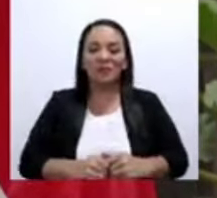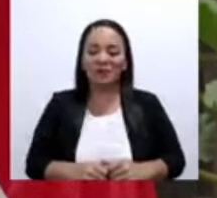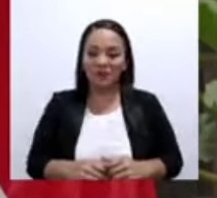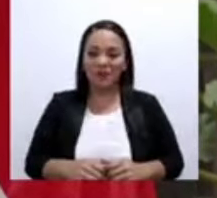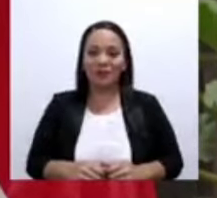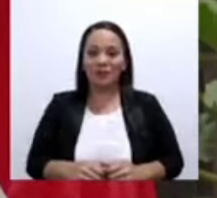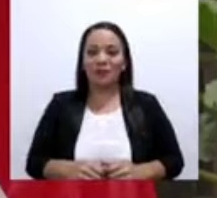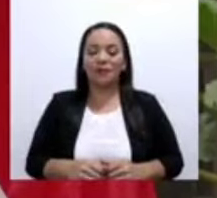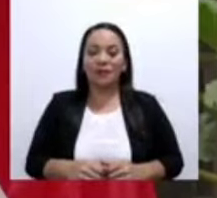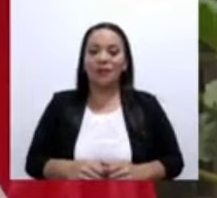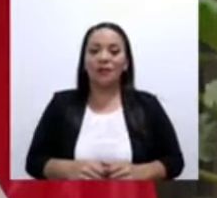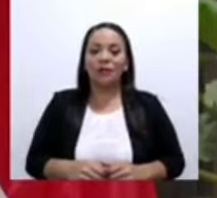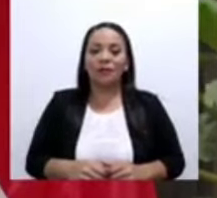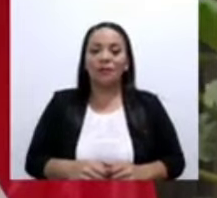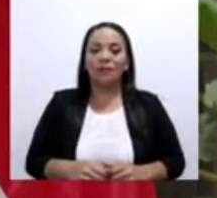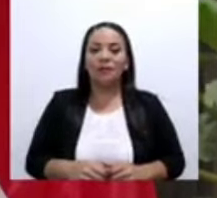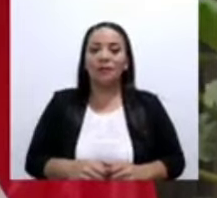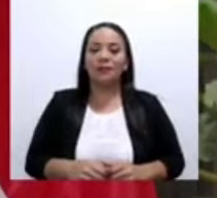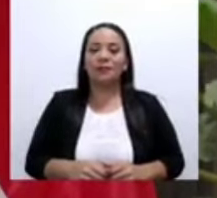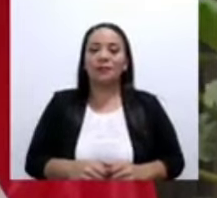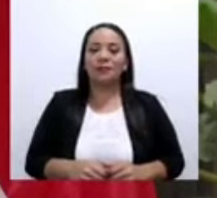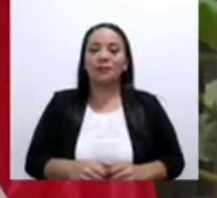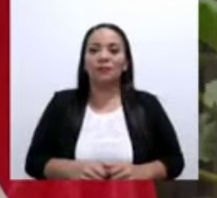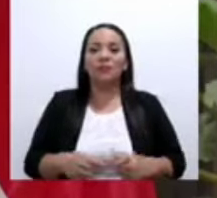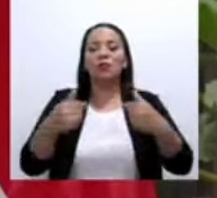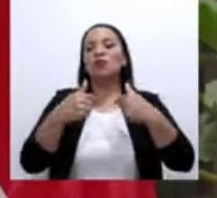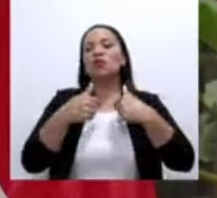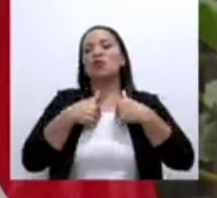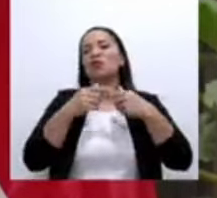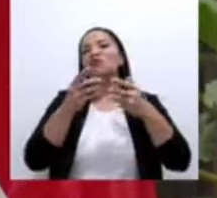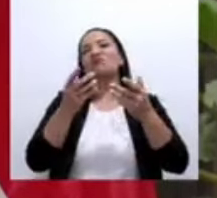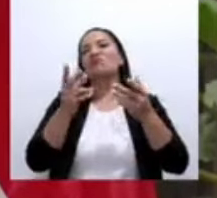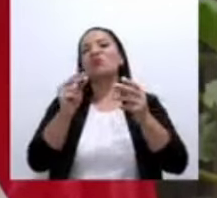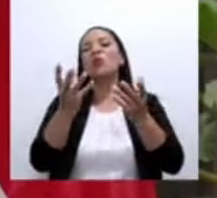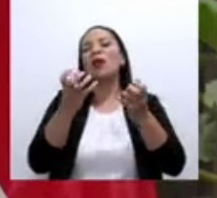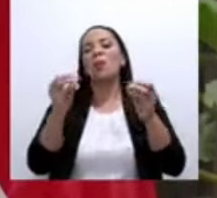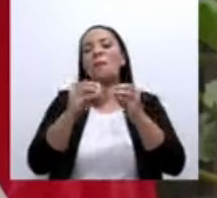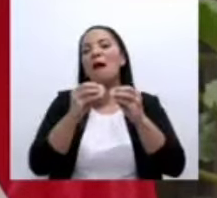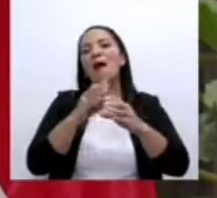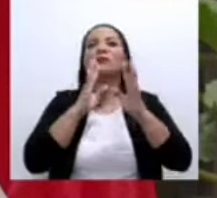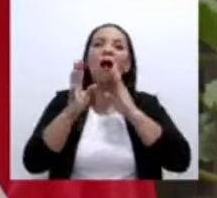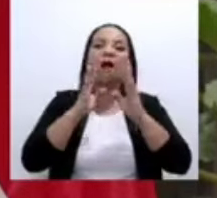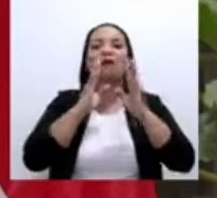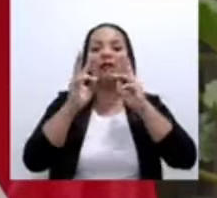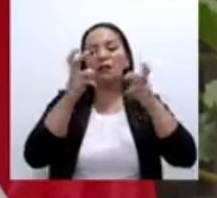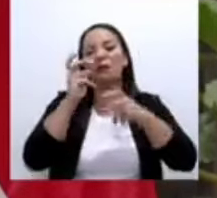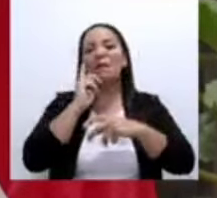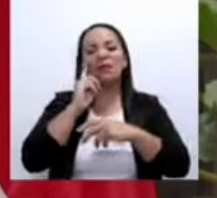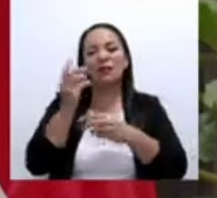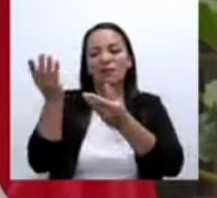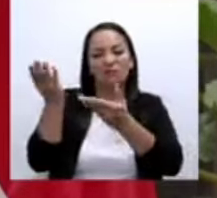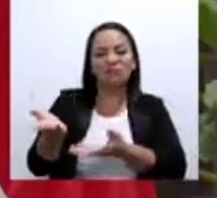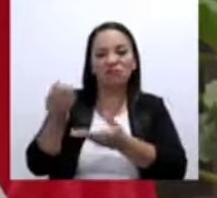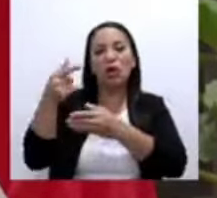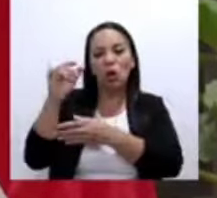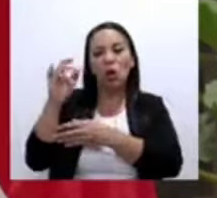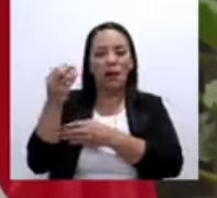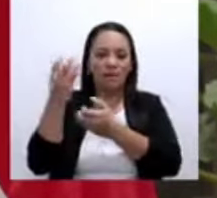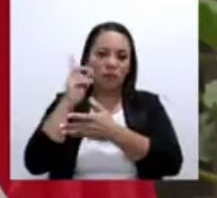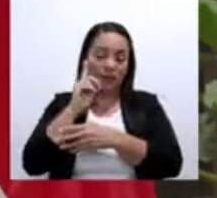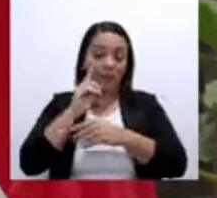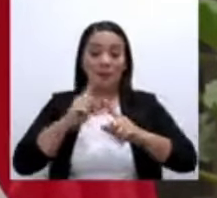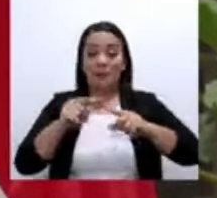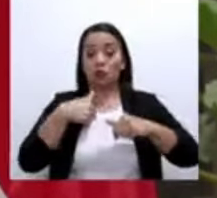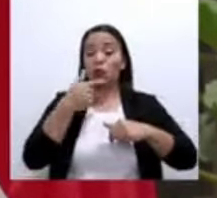Pero yo no quiero ya hablar más de las mentiras de doña Gloria, que han sido aclaradas. Yo lo que le quiero decir al pueblo de Costa